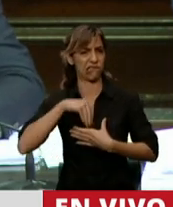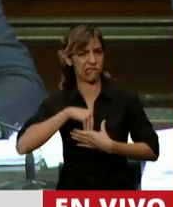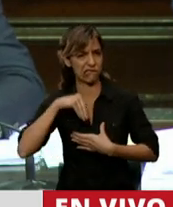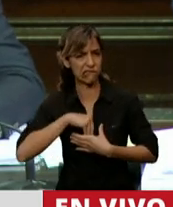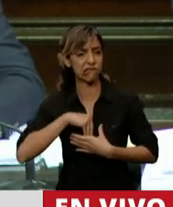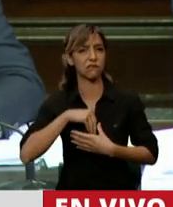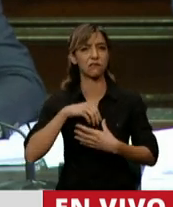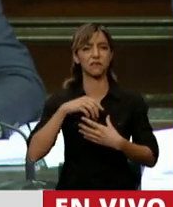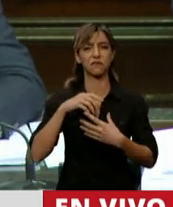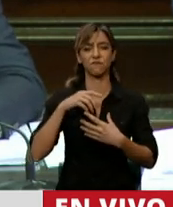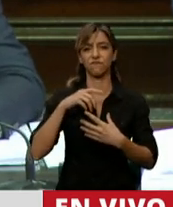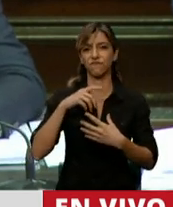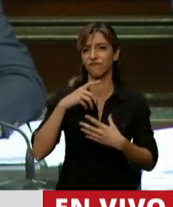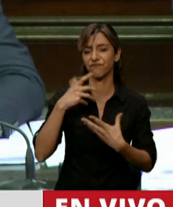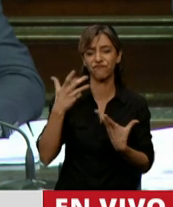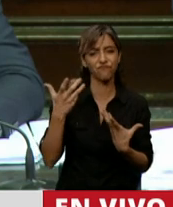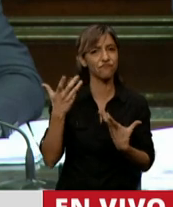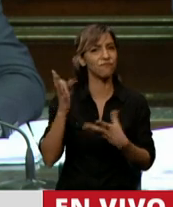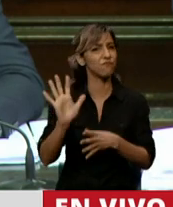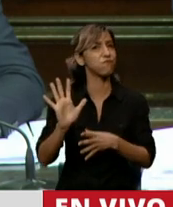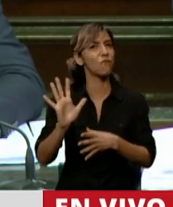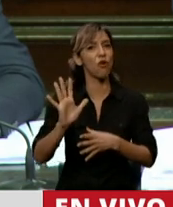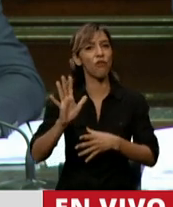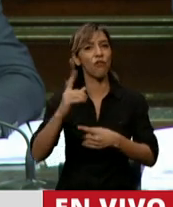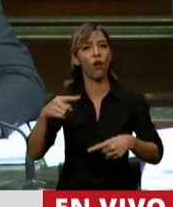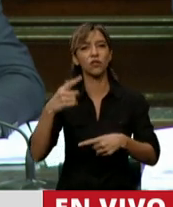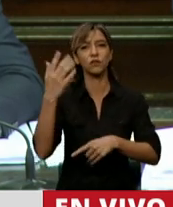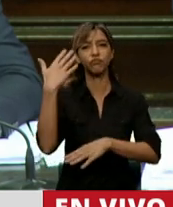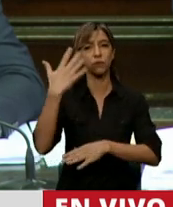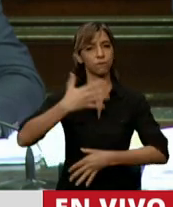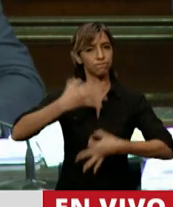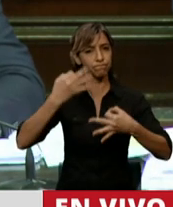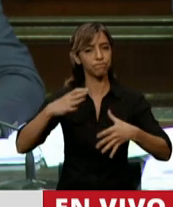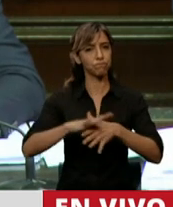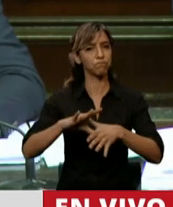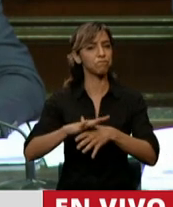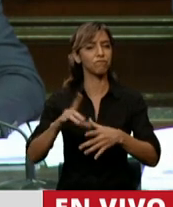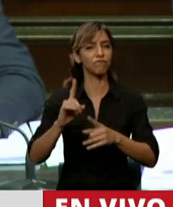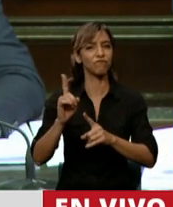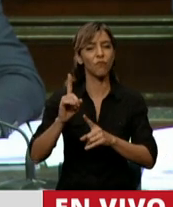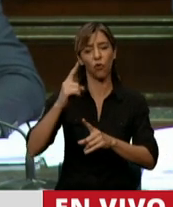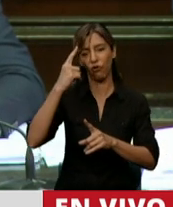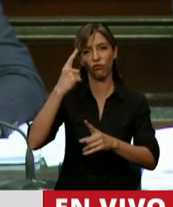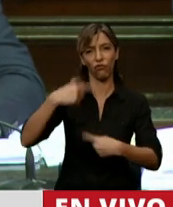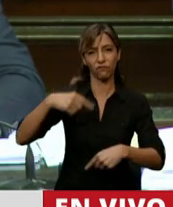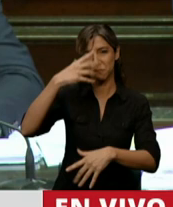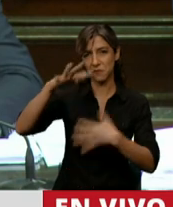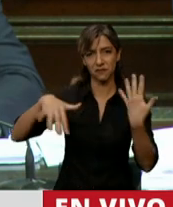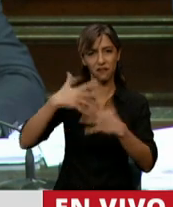la falta de precisión en las cosas que decían, mezclaban el ego,